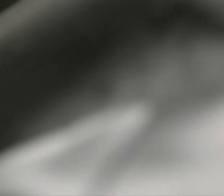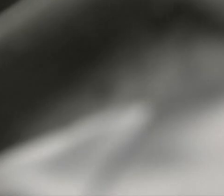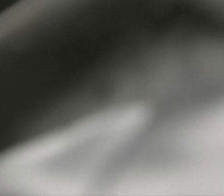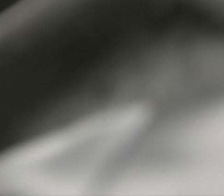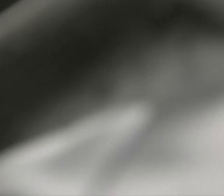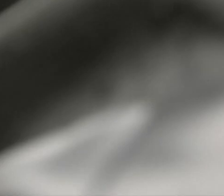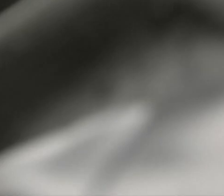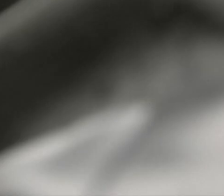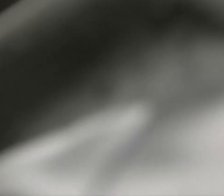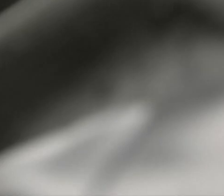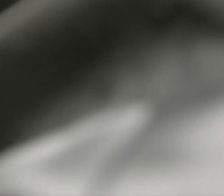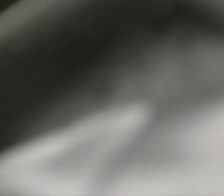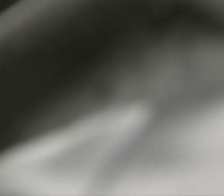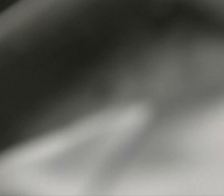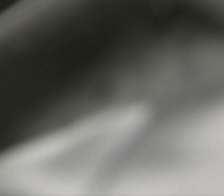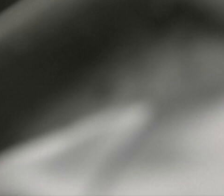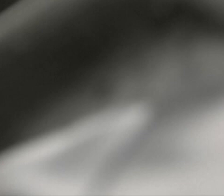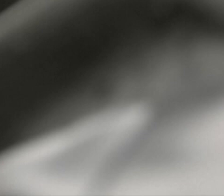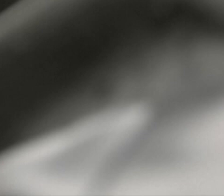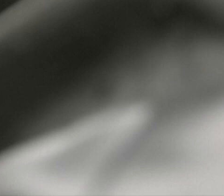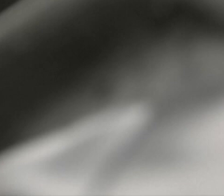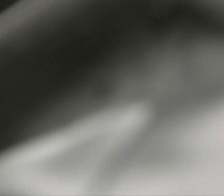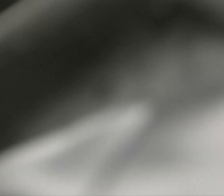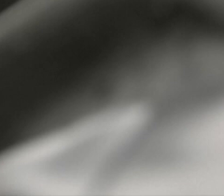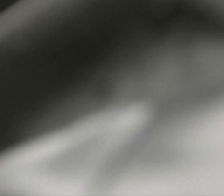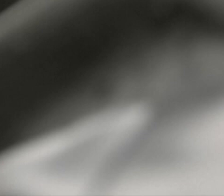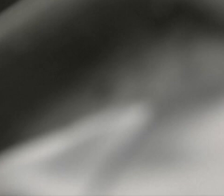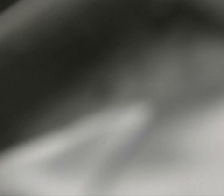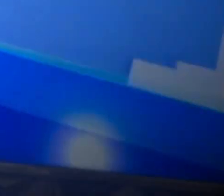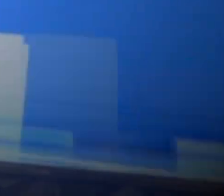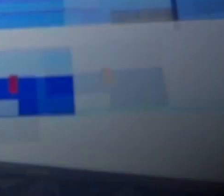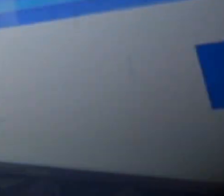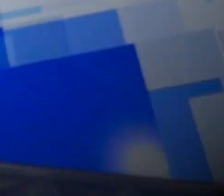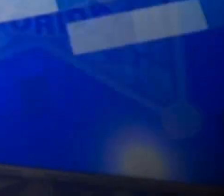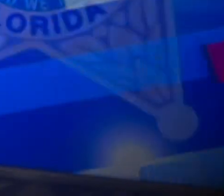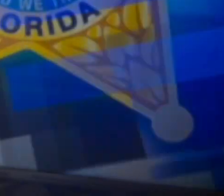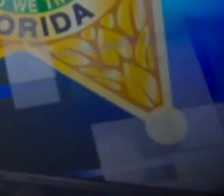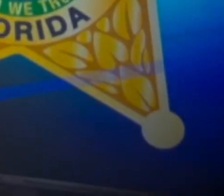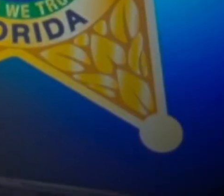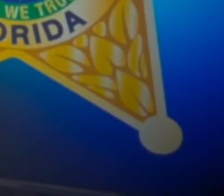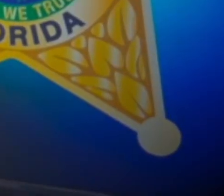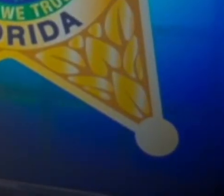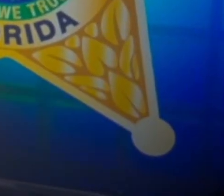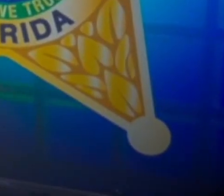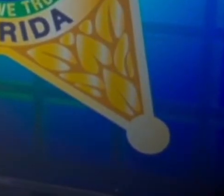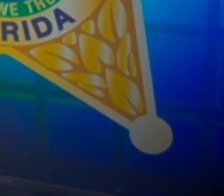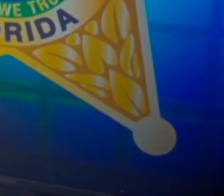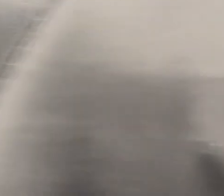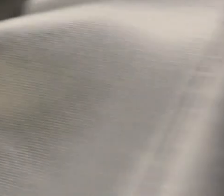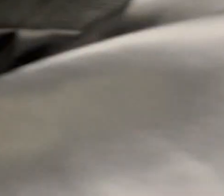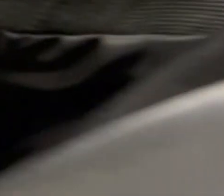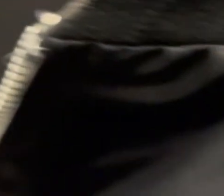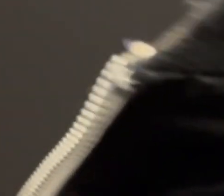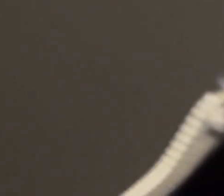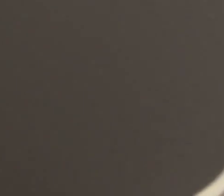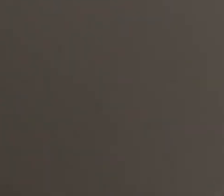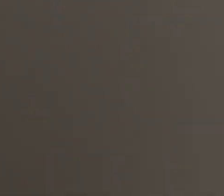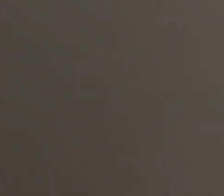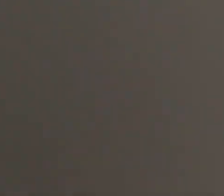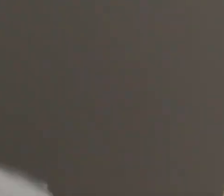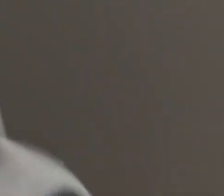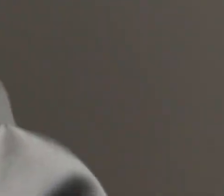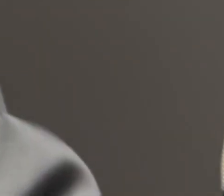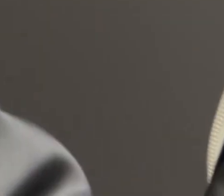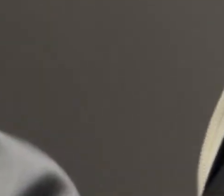en contra del tráfico humano. Es el sticker que se puede pegar en los baños, en la puerta, la parte de adentro, por si una